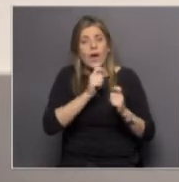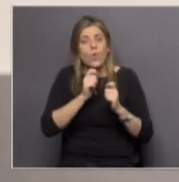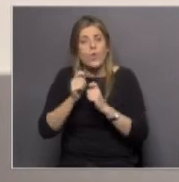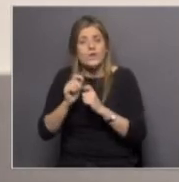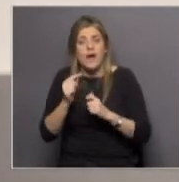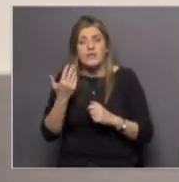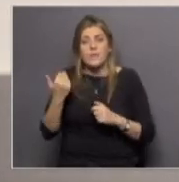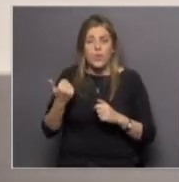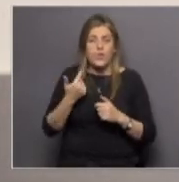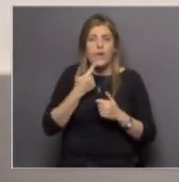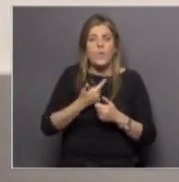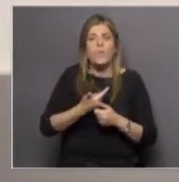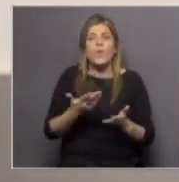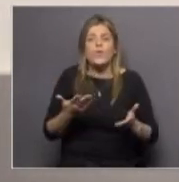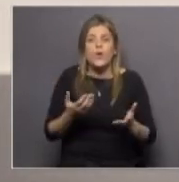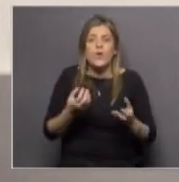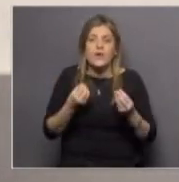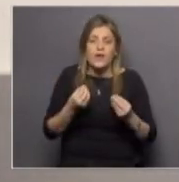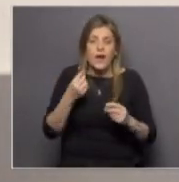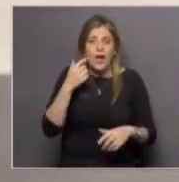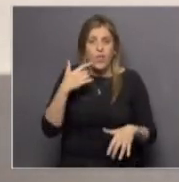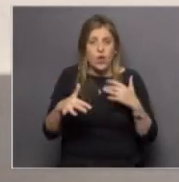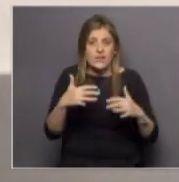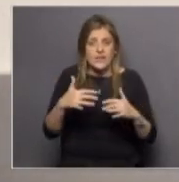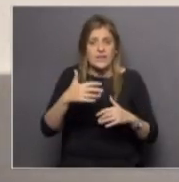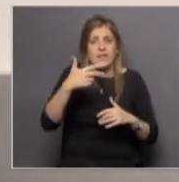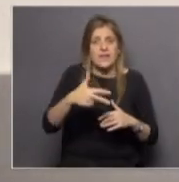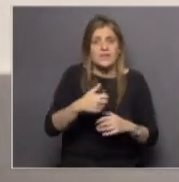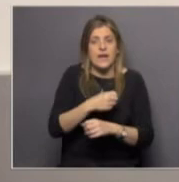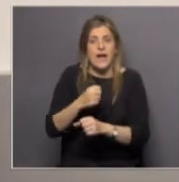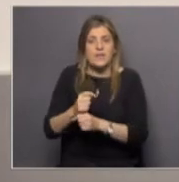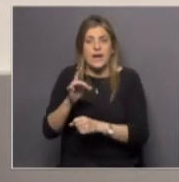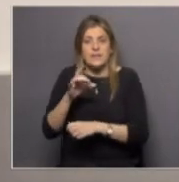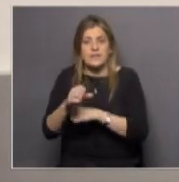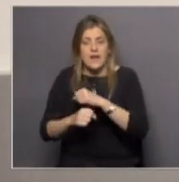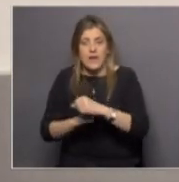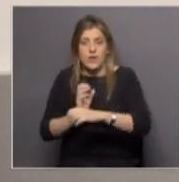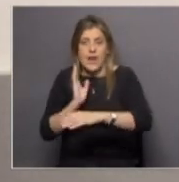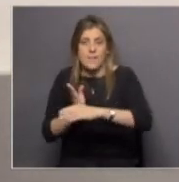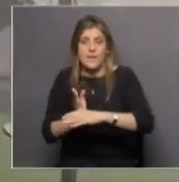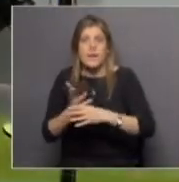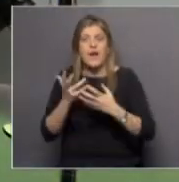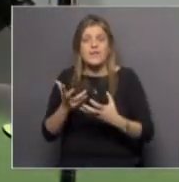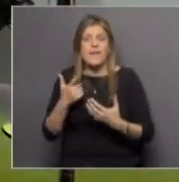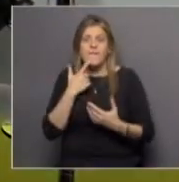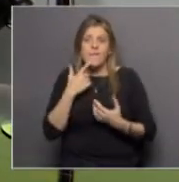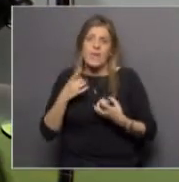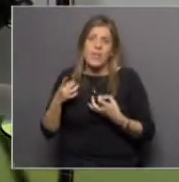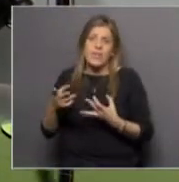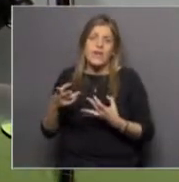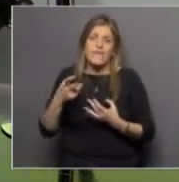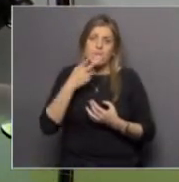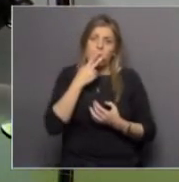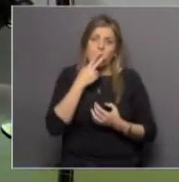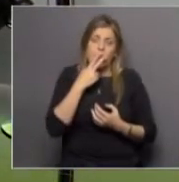unos días indica que de los adolescentes entre 13 y 15 años la mitad ya quiere dejar de fumar o sea que